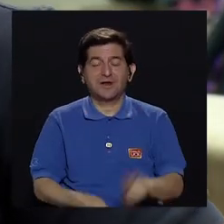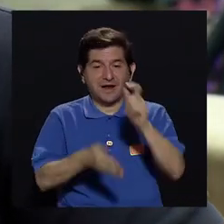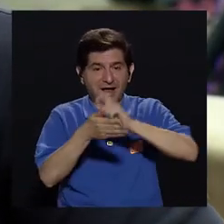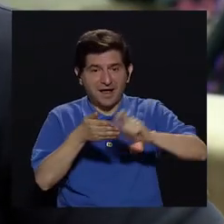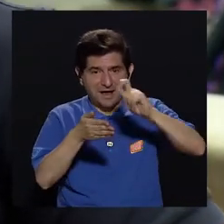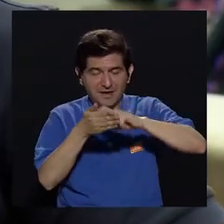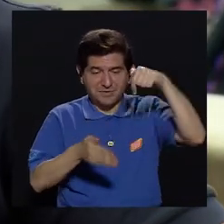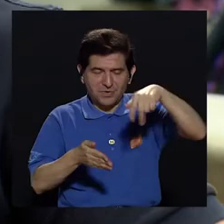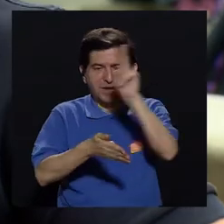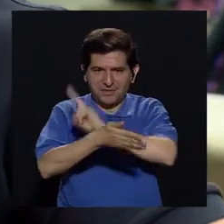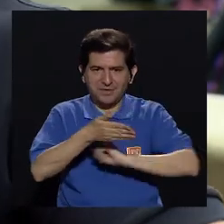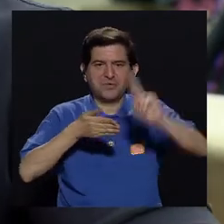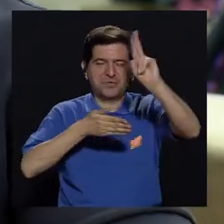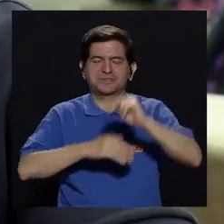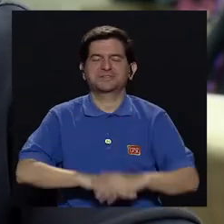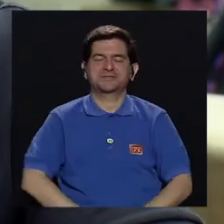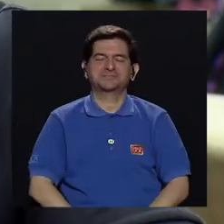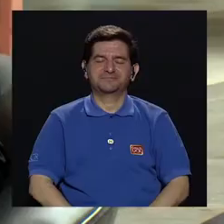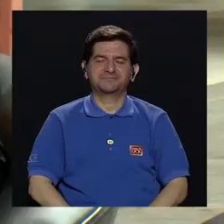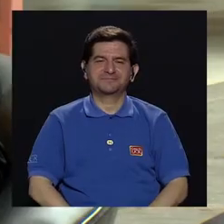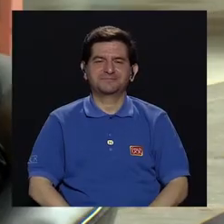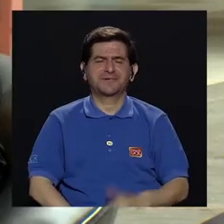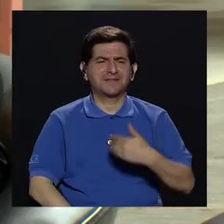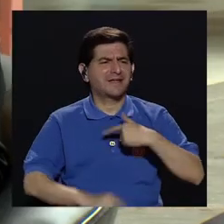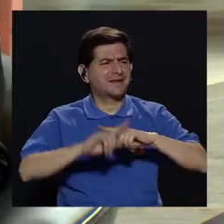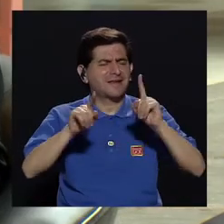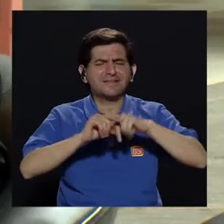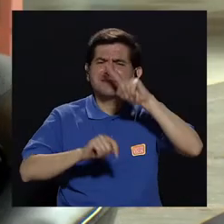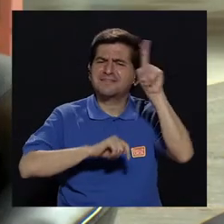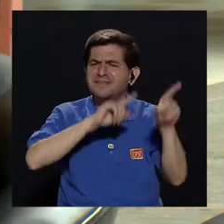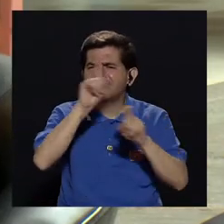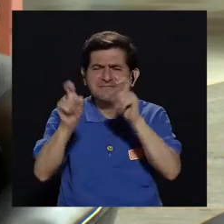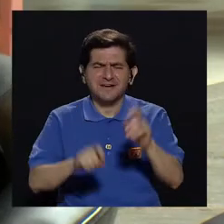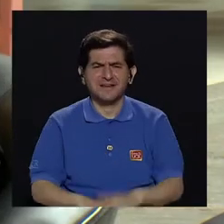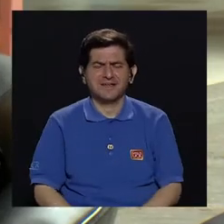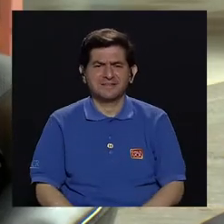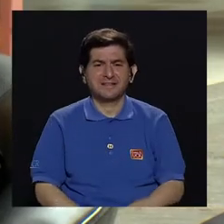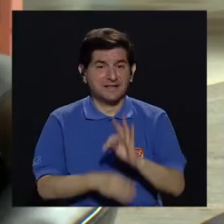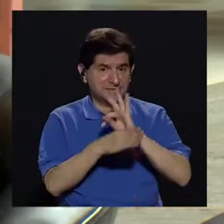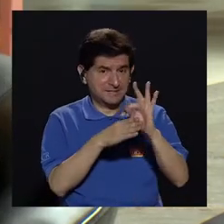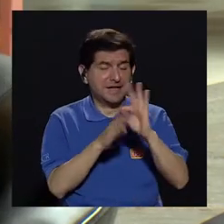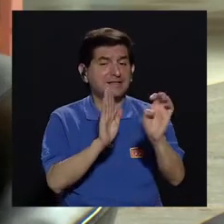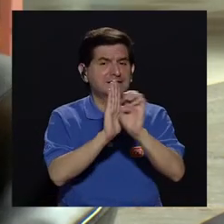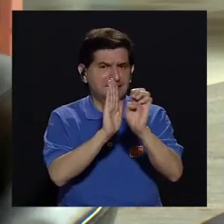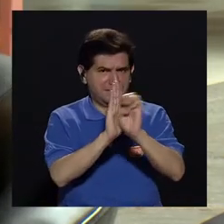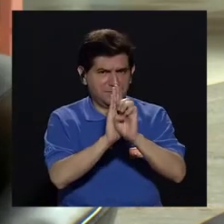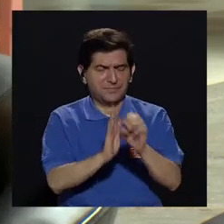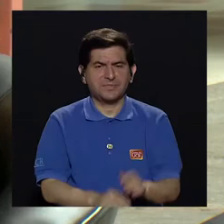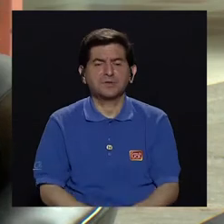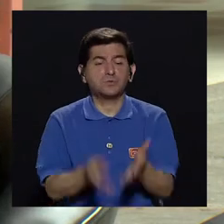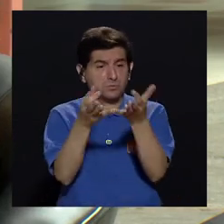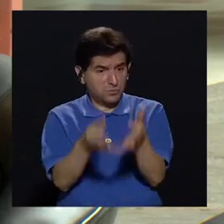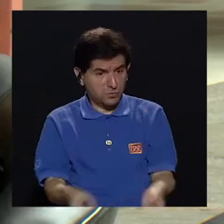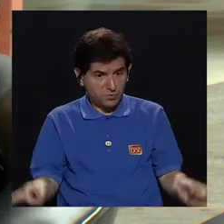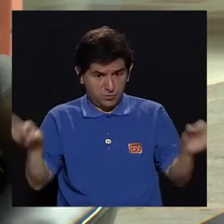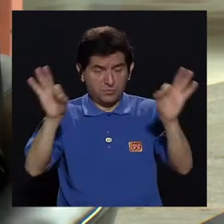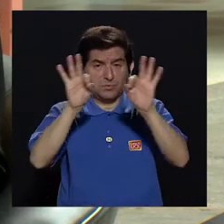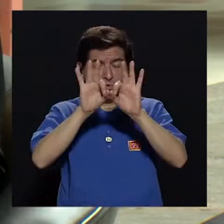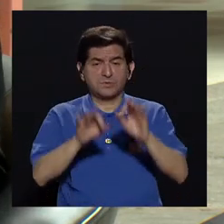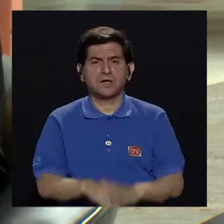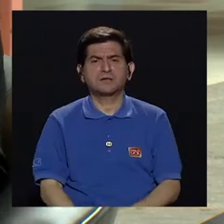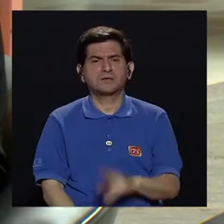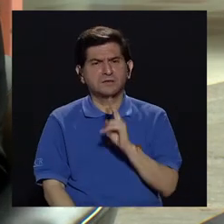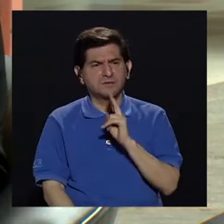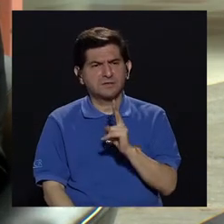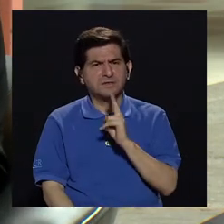de nuestra universidad. Y teníamos varias preguntas, Marcela. Entre ellas los tratamientos, ¿verdad? Nos parece fundamental porque